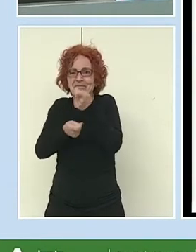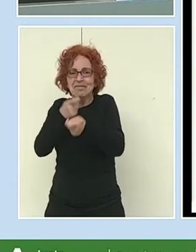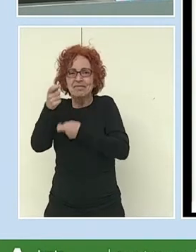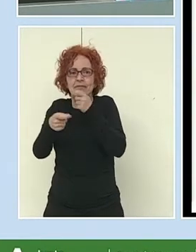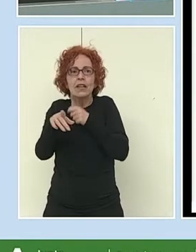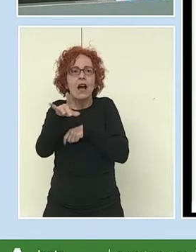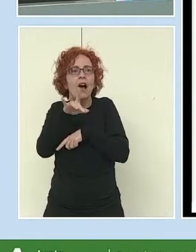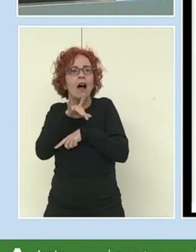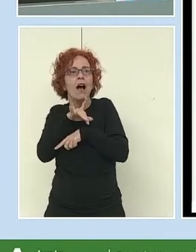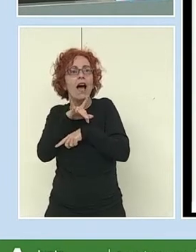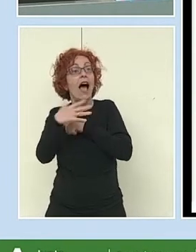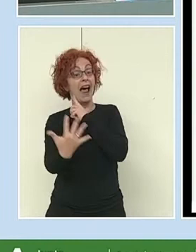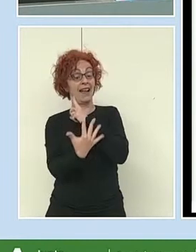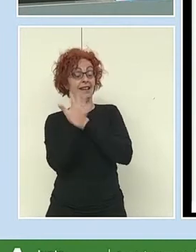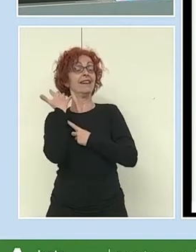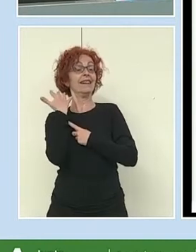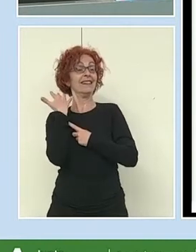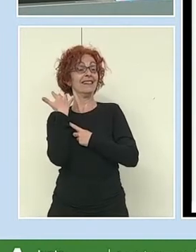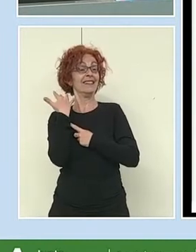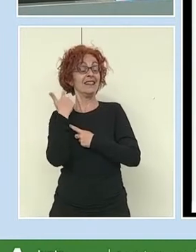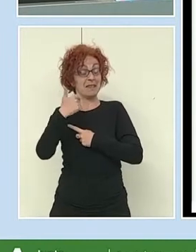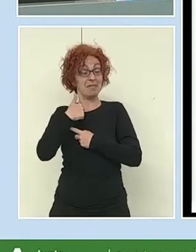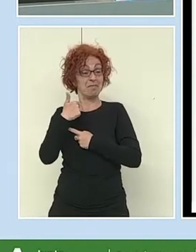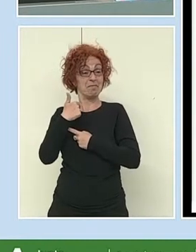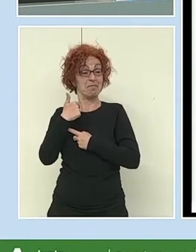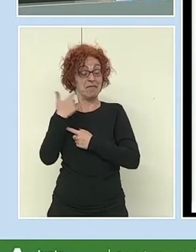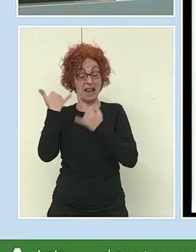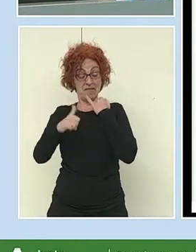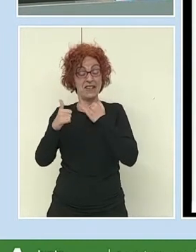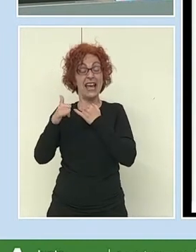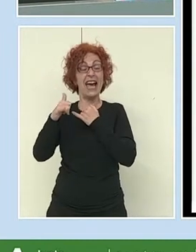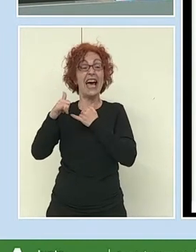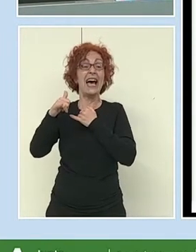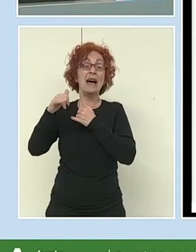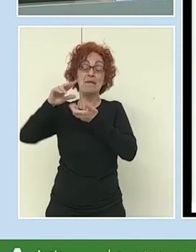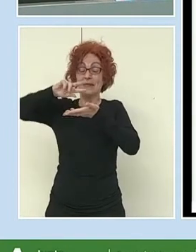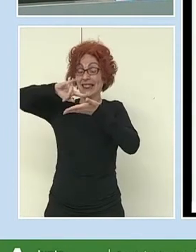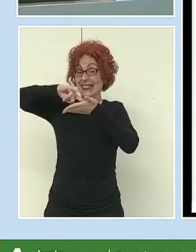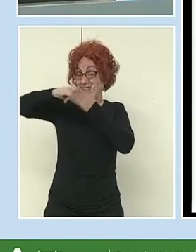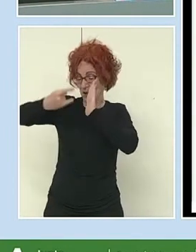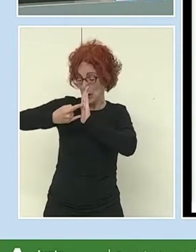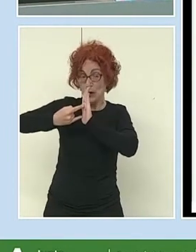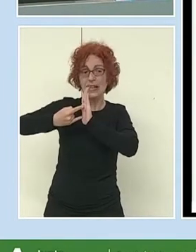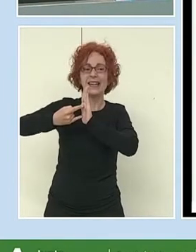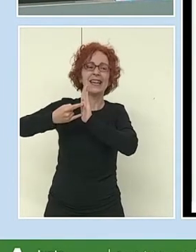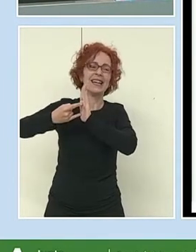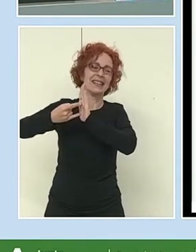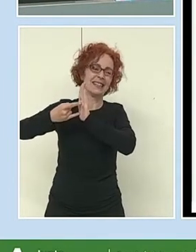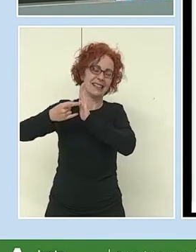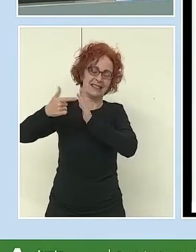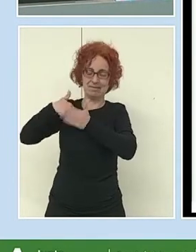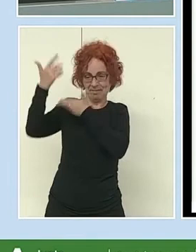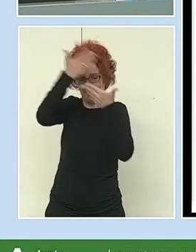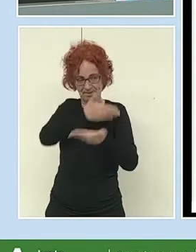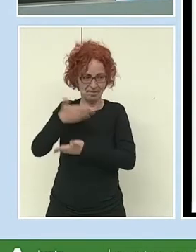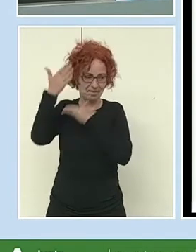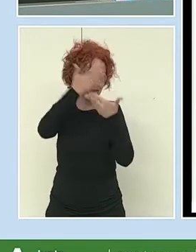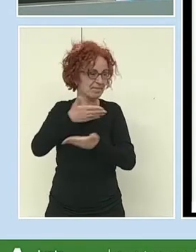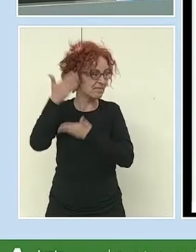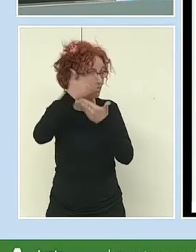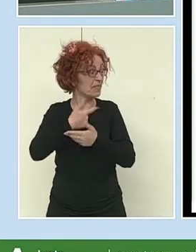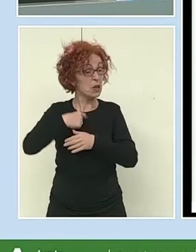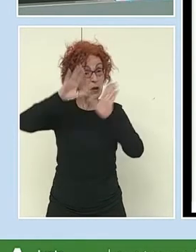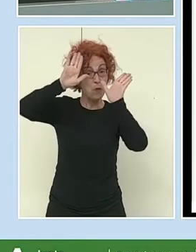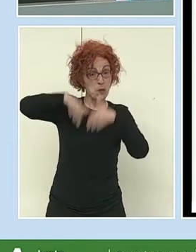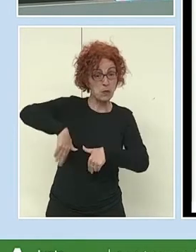cómo les está resultando, bueno, pues, esa experiencia en la formación que estén realizando. Y, por